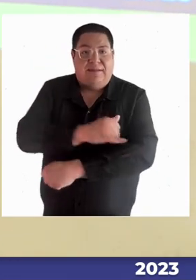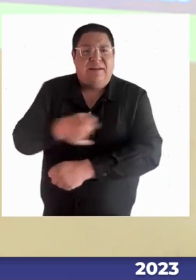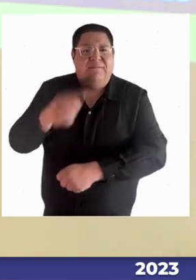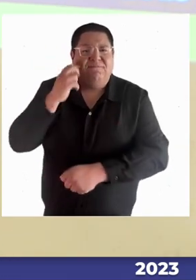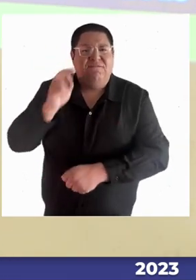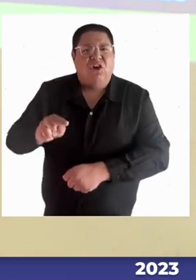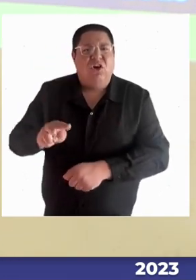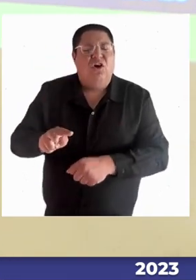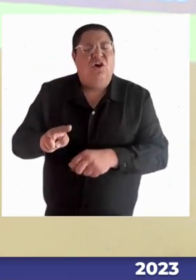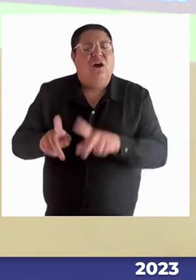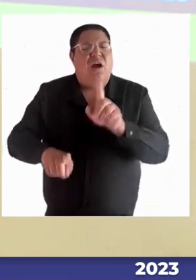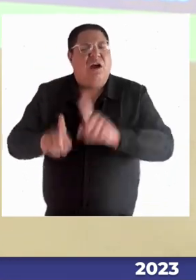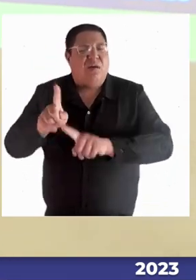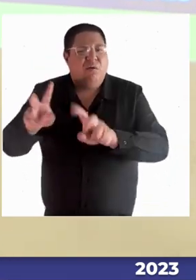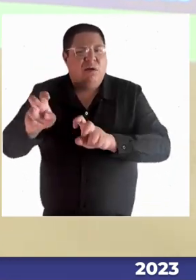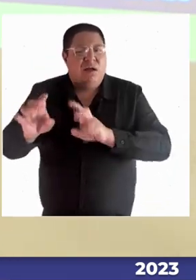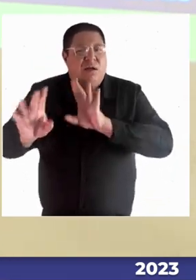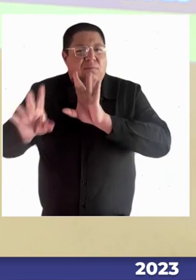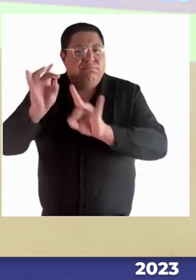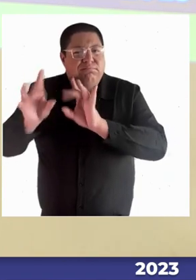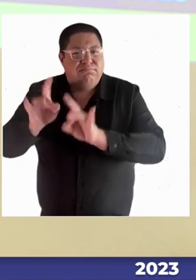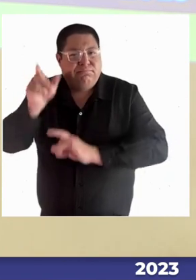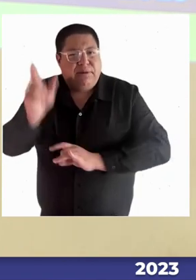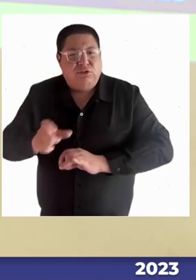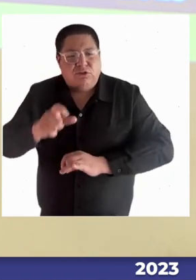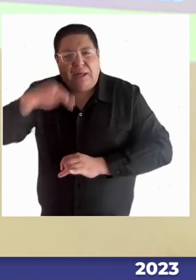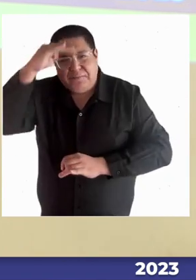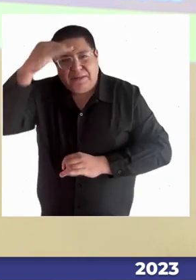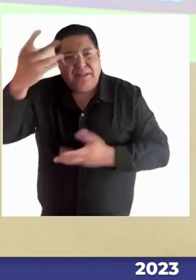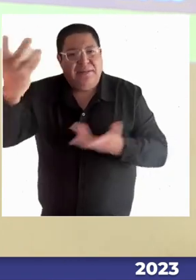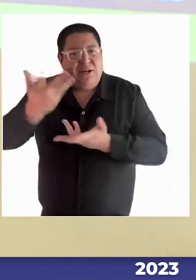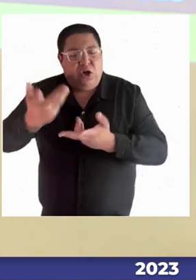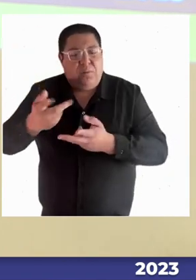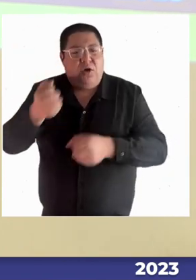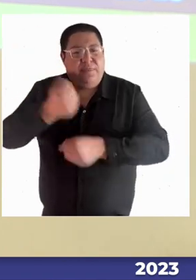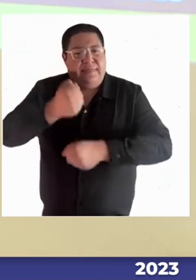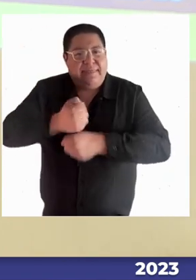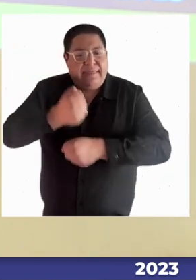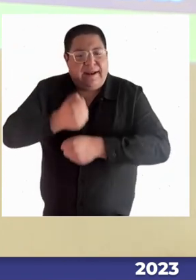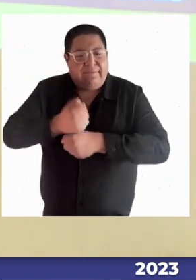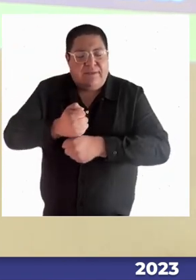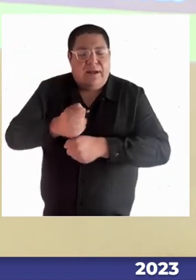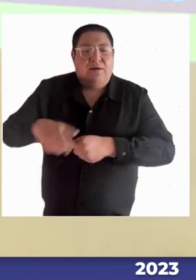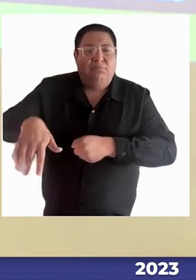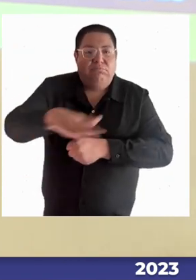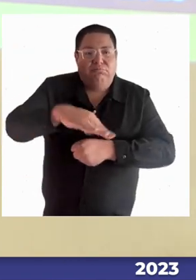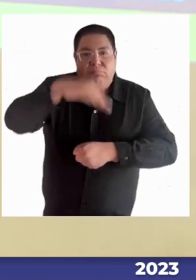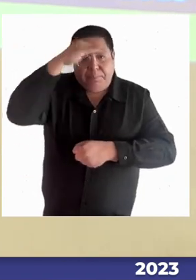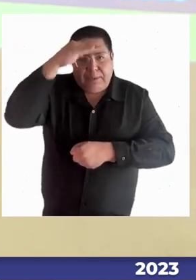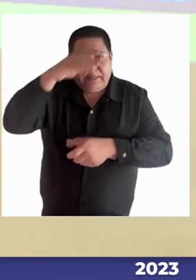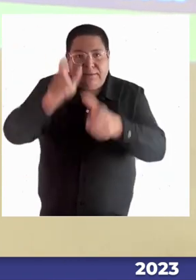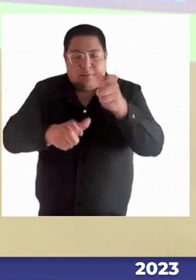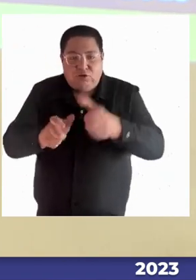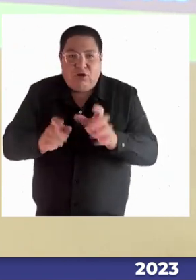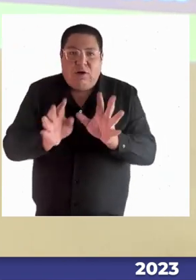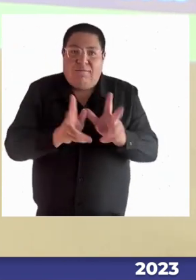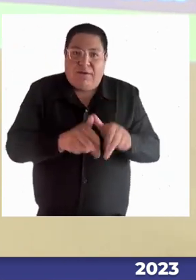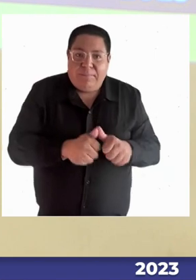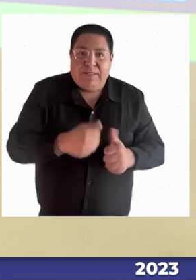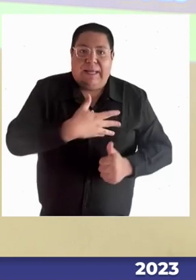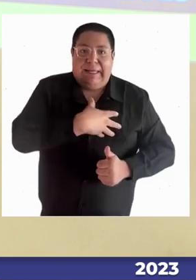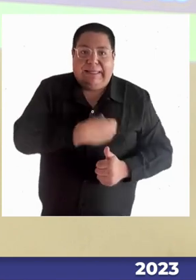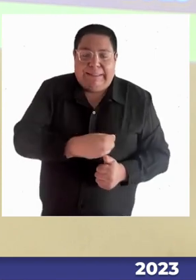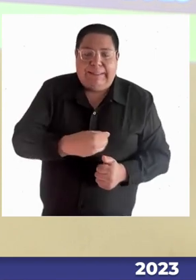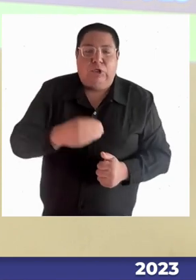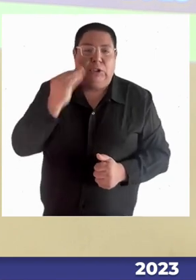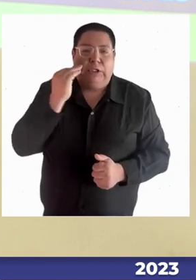Felicitar obviamente la iniciativa del Congreso por impulsar este tipo de diálogo. Uno muchas veces se pregunta, Paola,